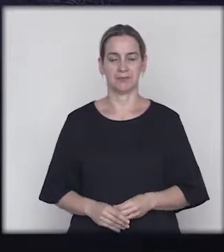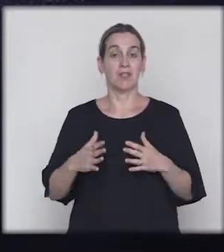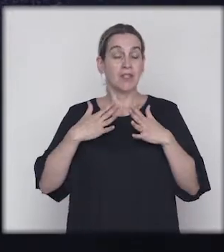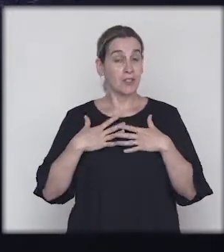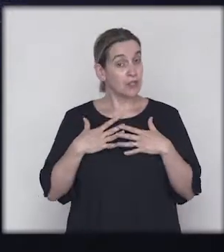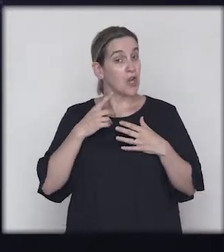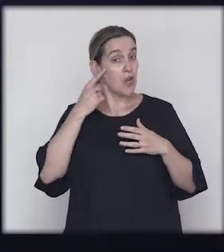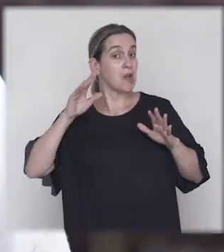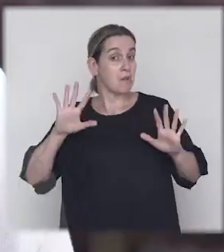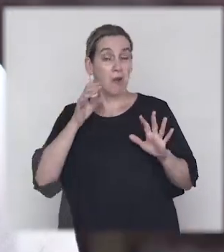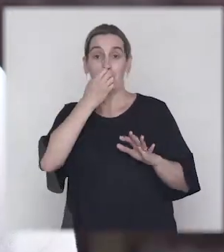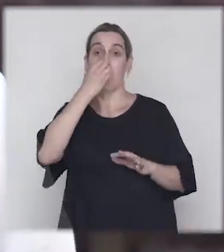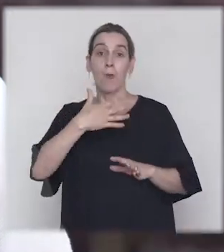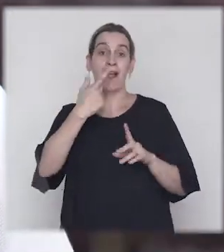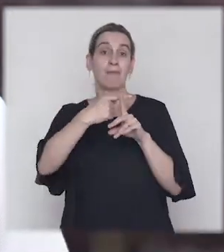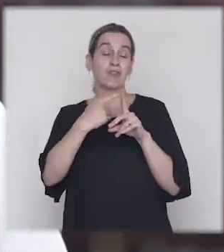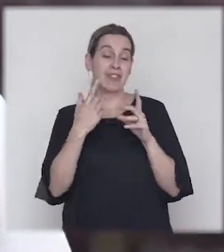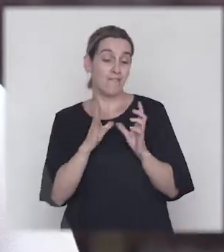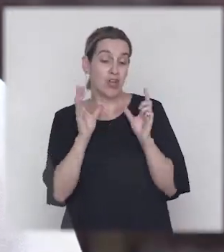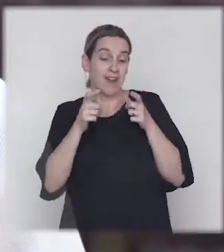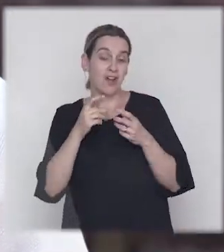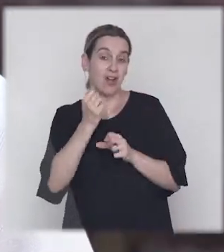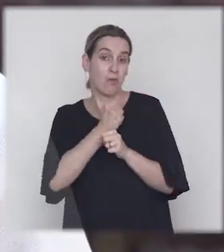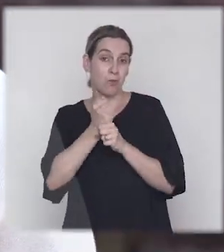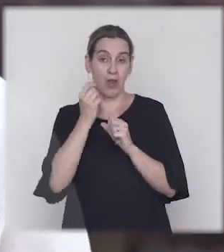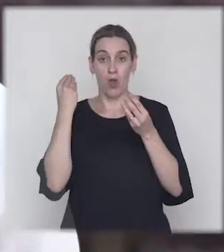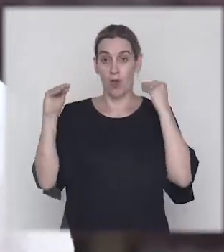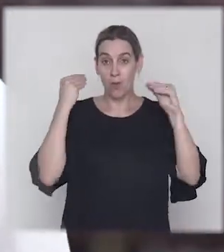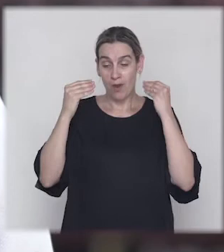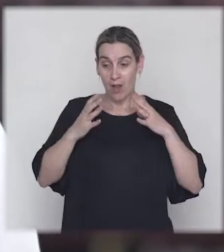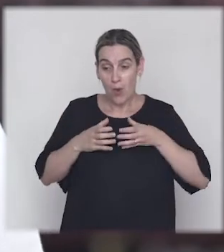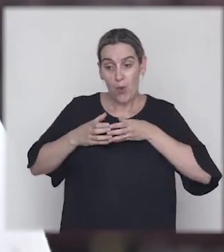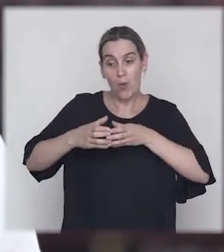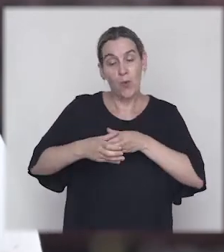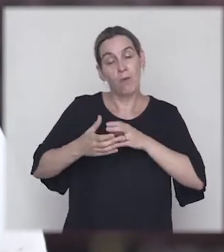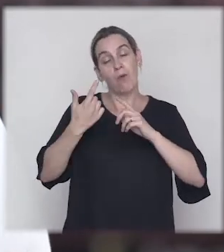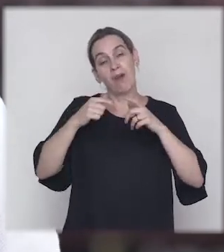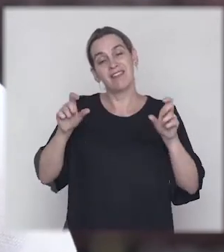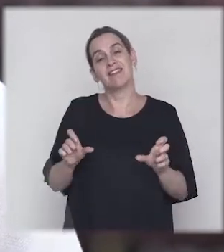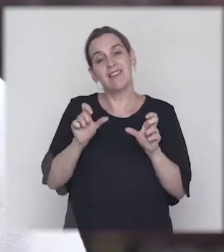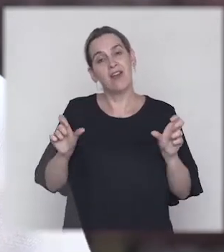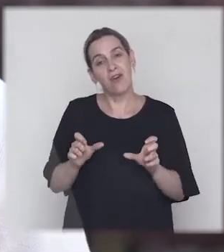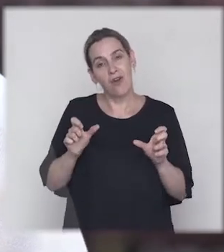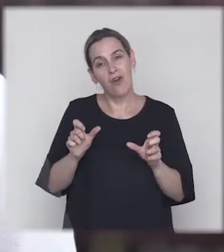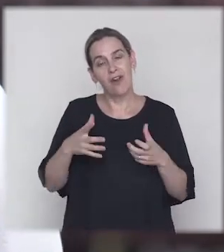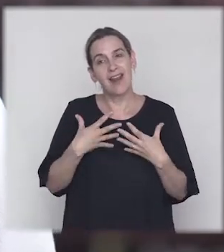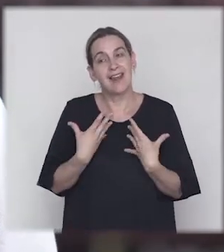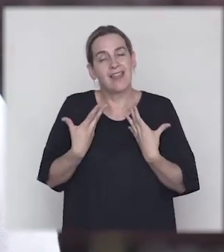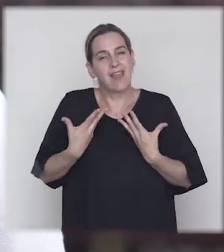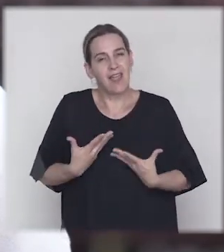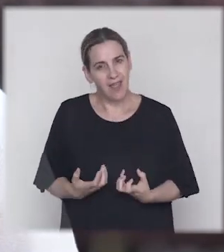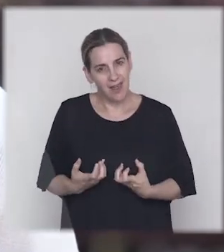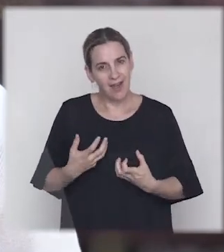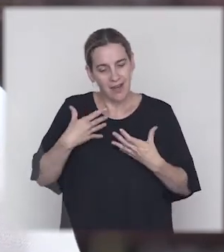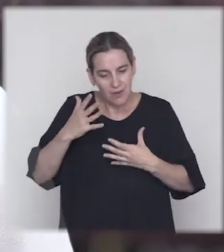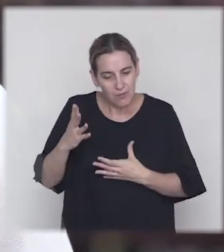Yo lo que también creo que es algo positivo del trabajo con los adolescentes, desde el colectivo, es la intención